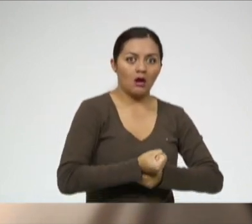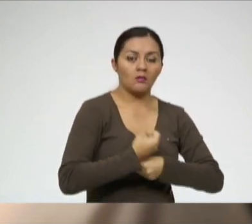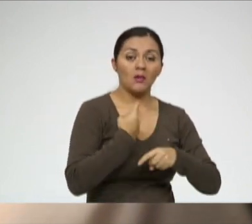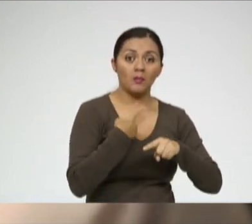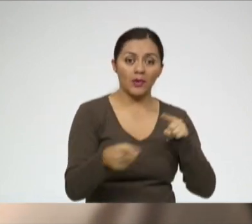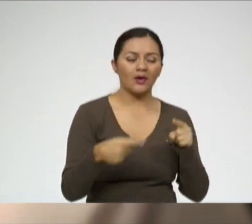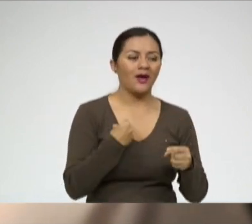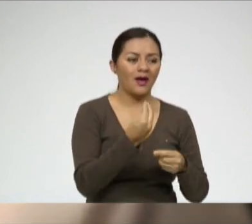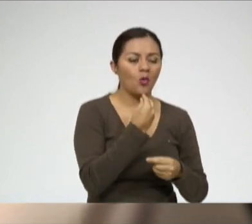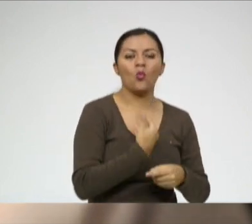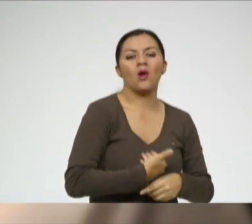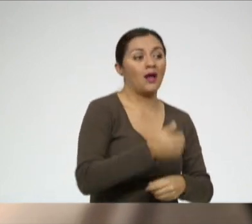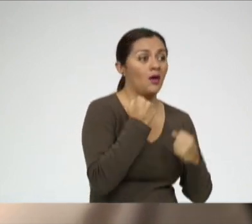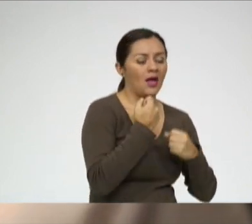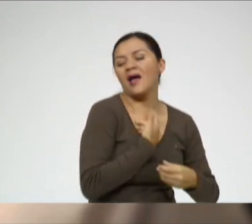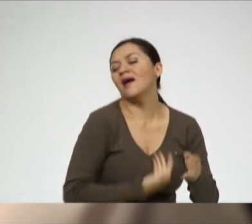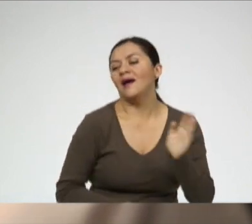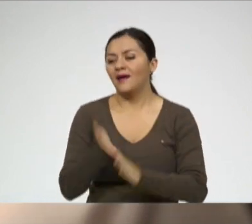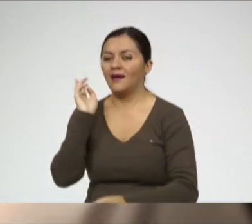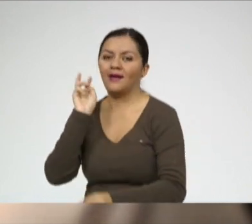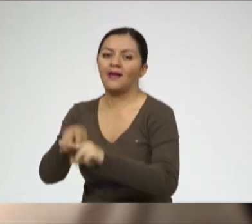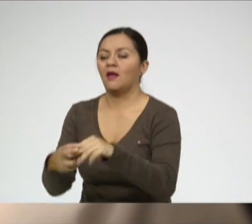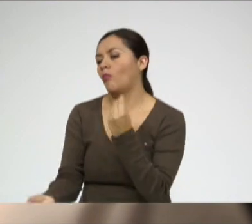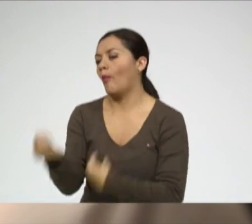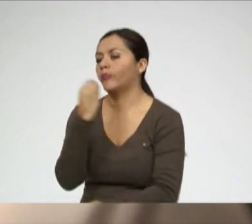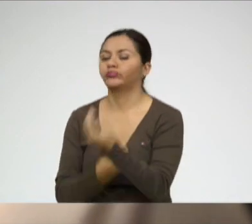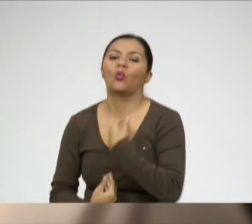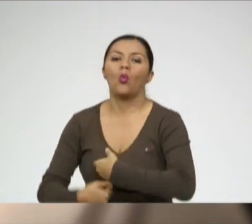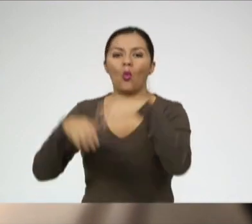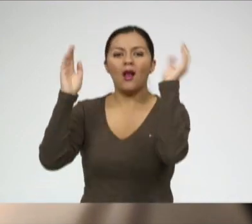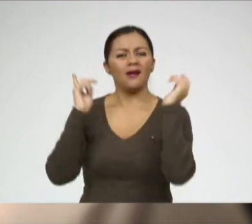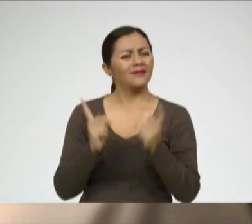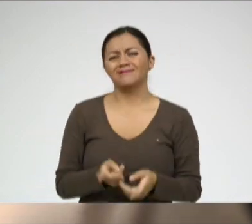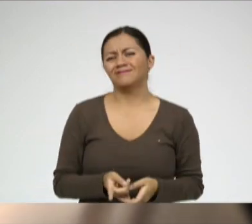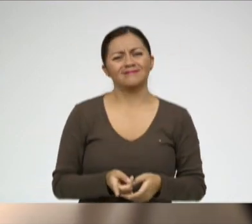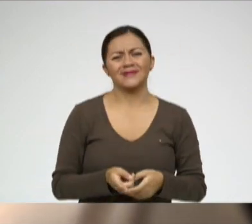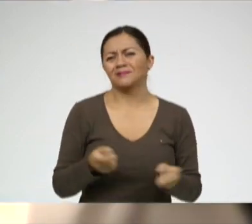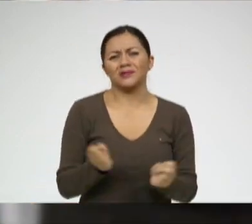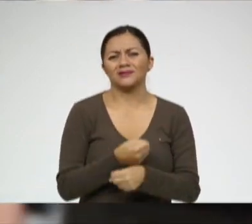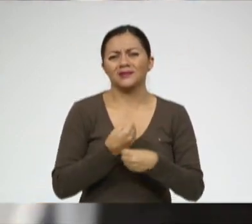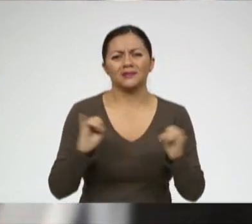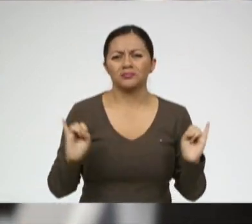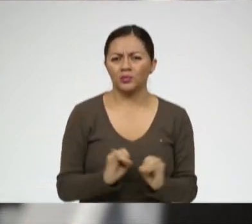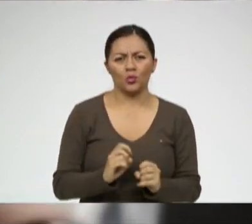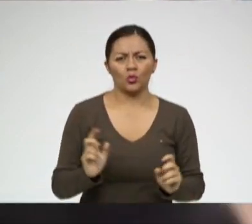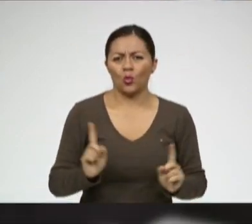las cosas que no debe o un exceso de calorías, entonces el paciente no va a perder peso.